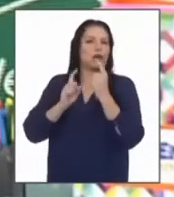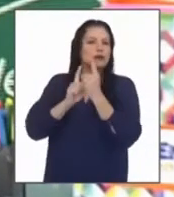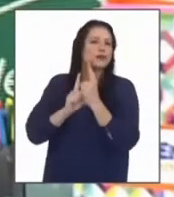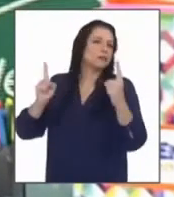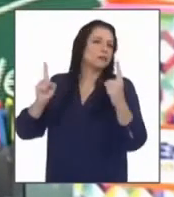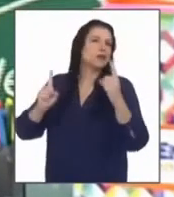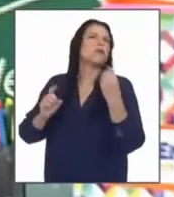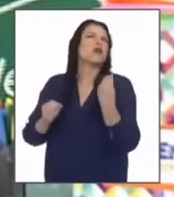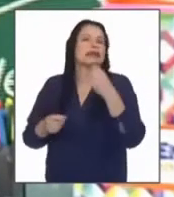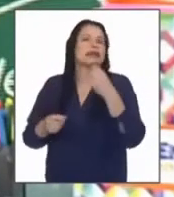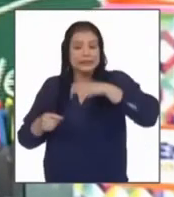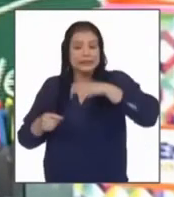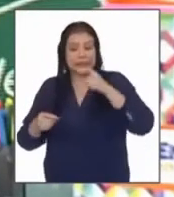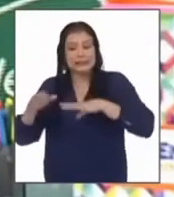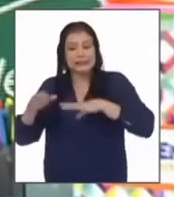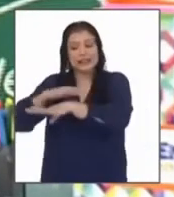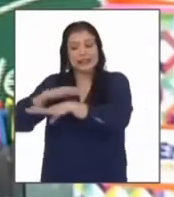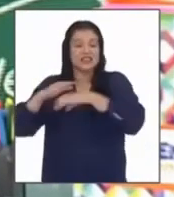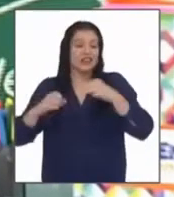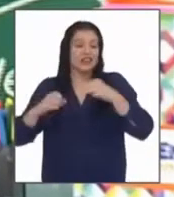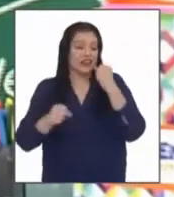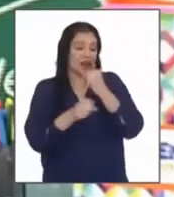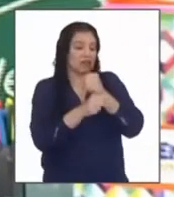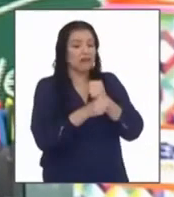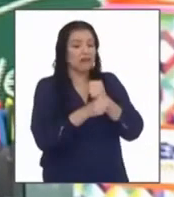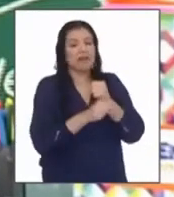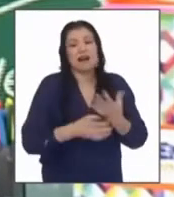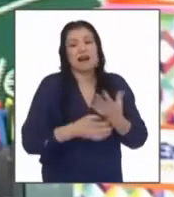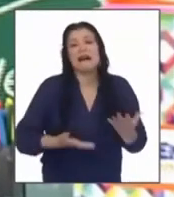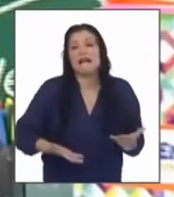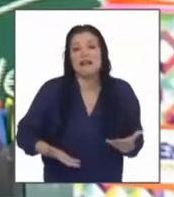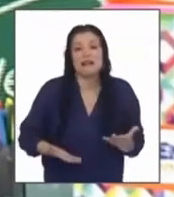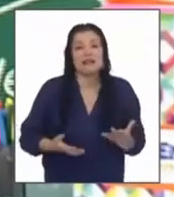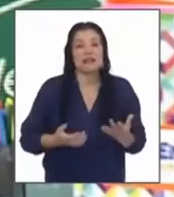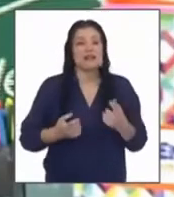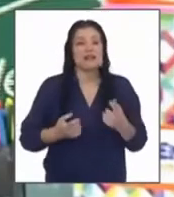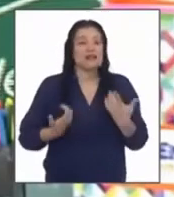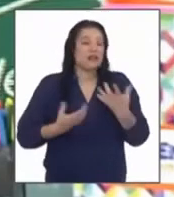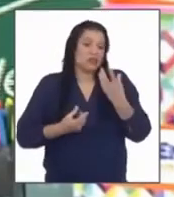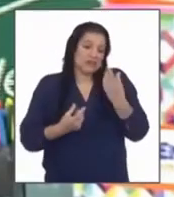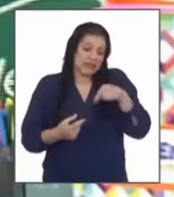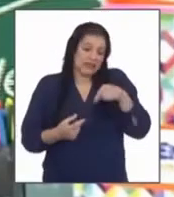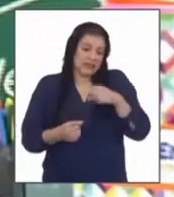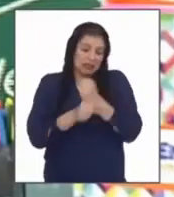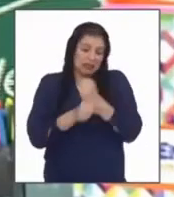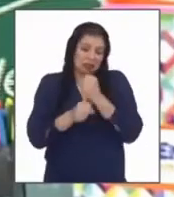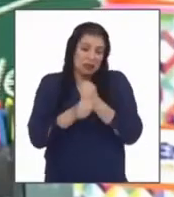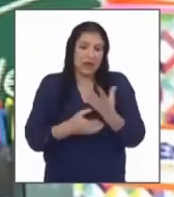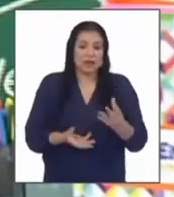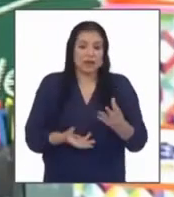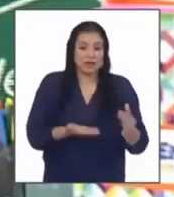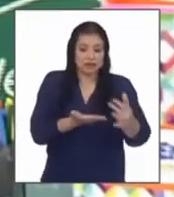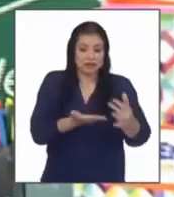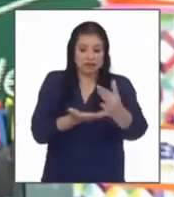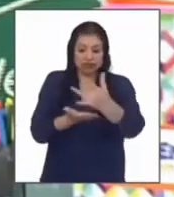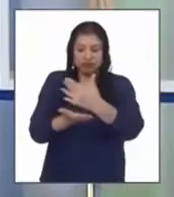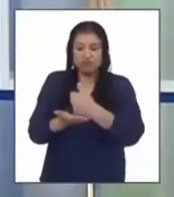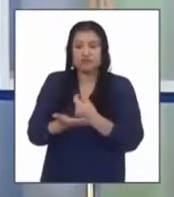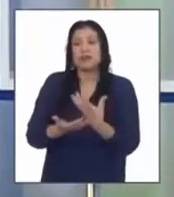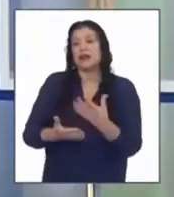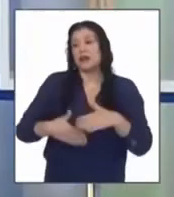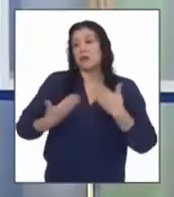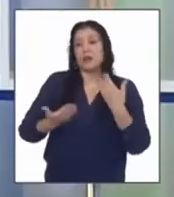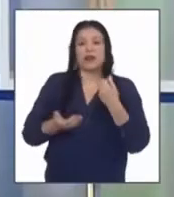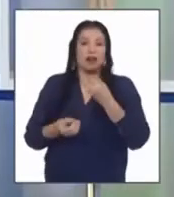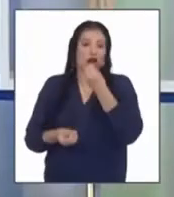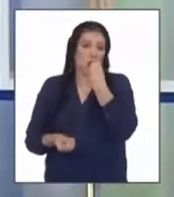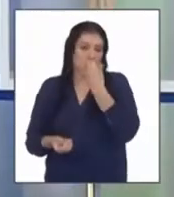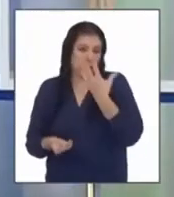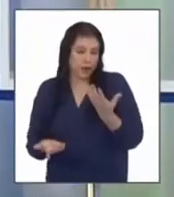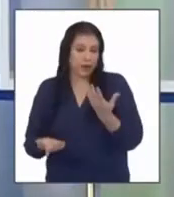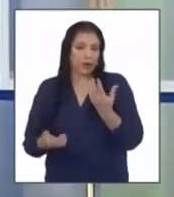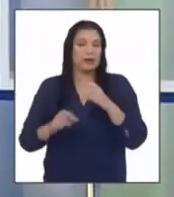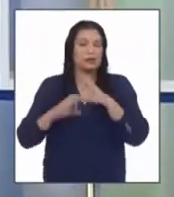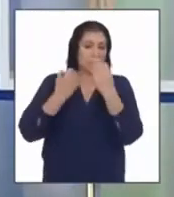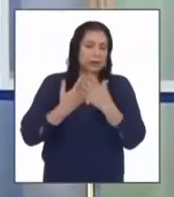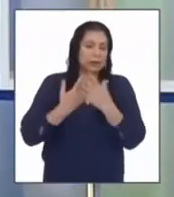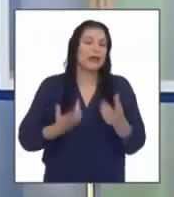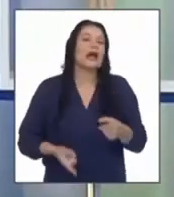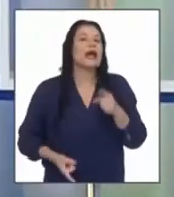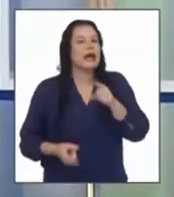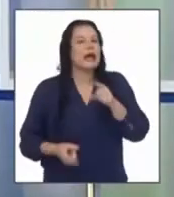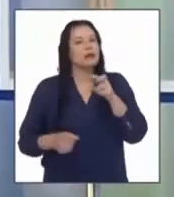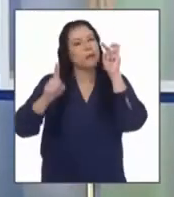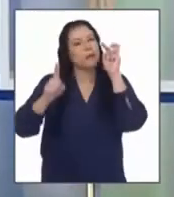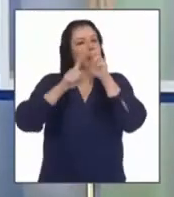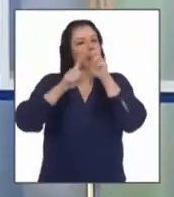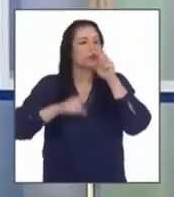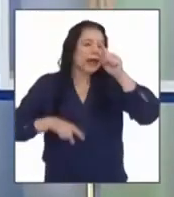social por tener que salir en busca de alimentos es decir a trabajar a generar ingresos para el hogar el propósito es dejarnos claro